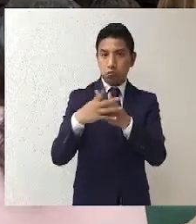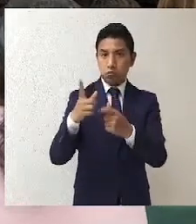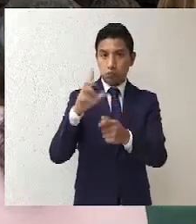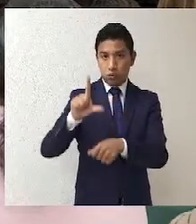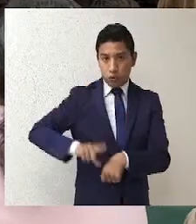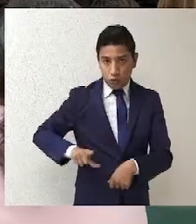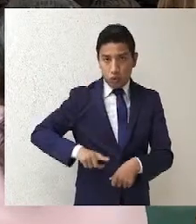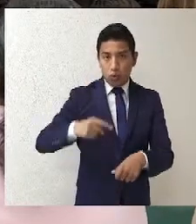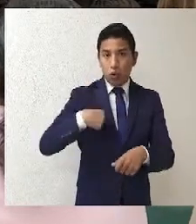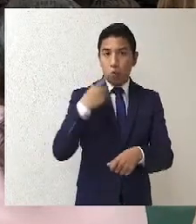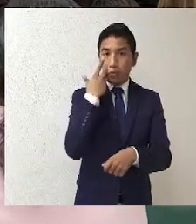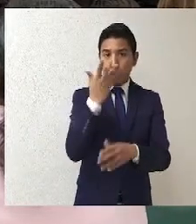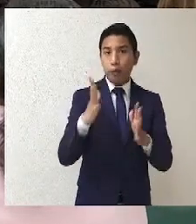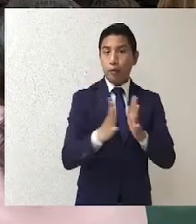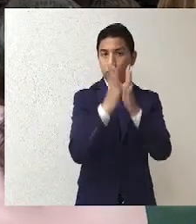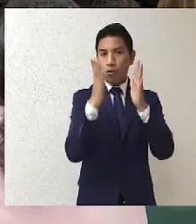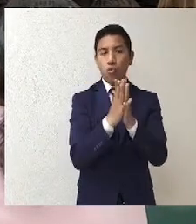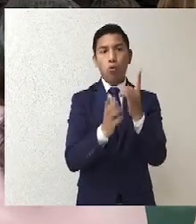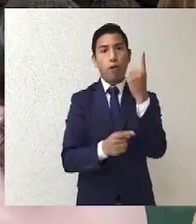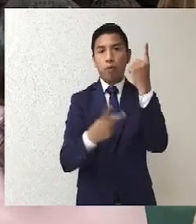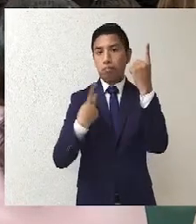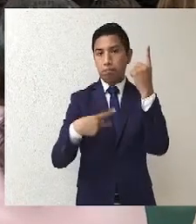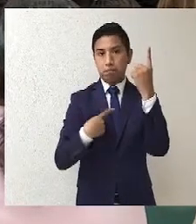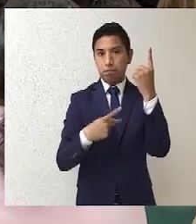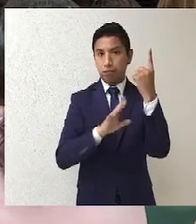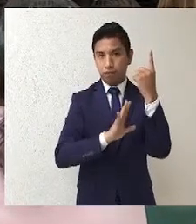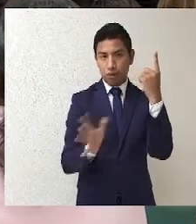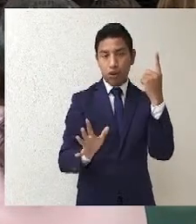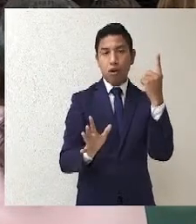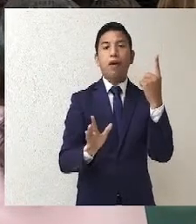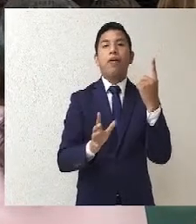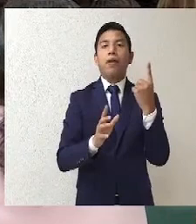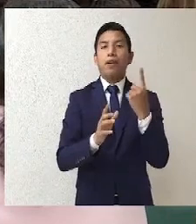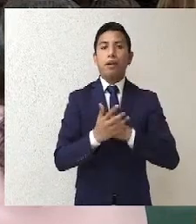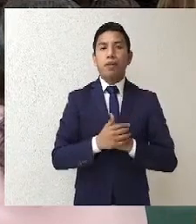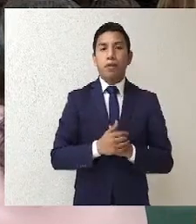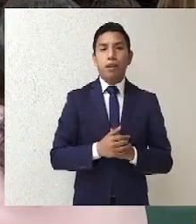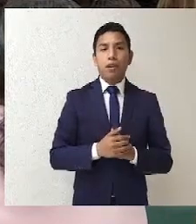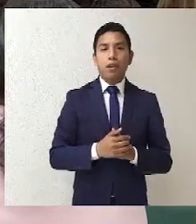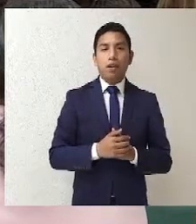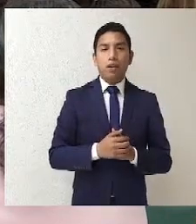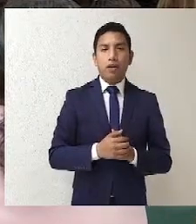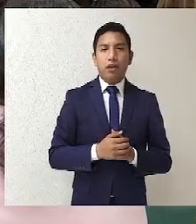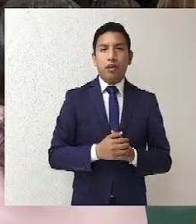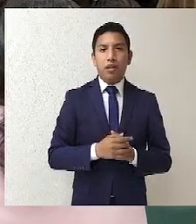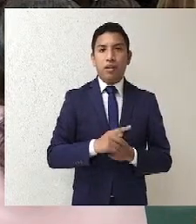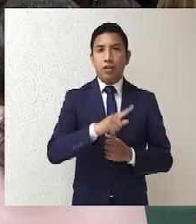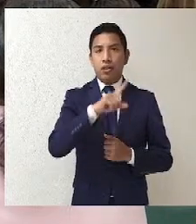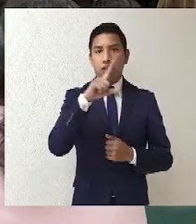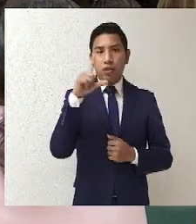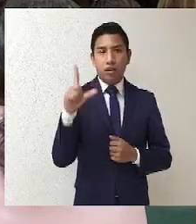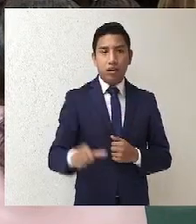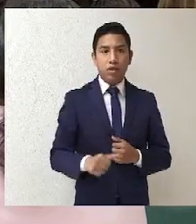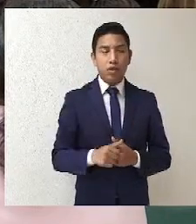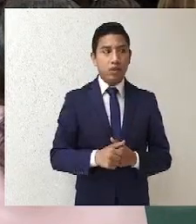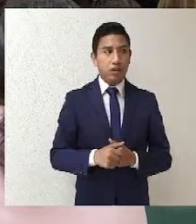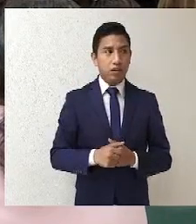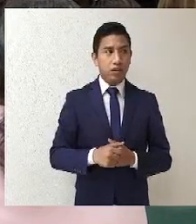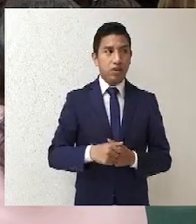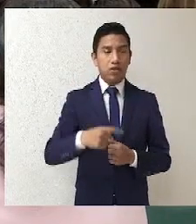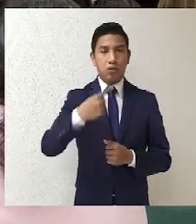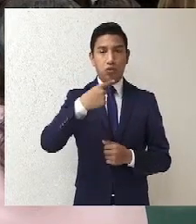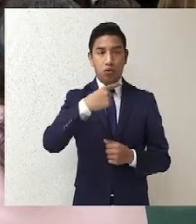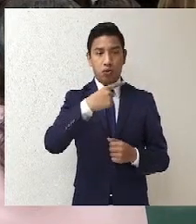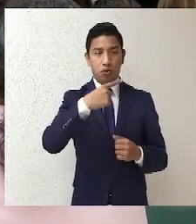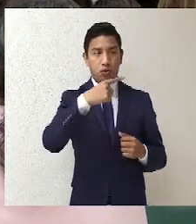etcétera, solamente fue uno. Inconforme con esto, la parte actora presenta un JDC ante nosotros y nosotros